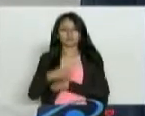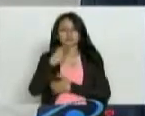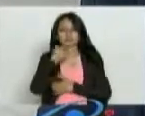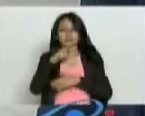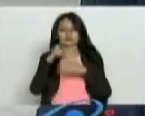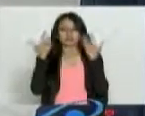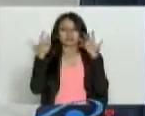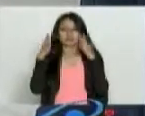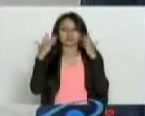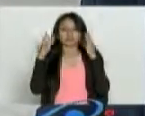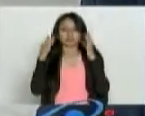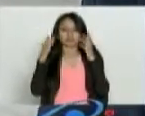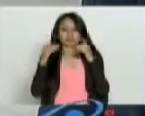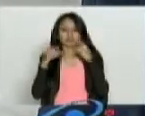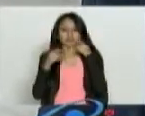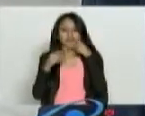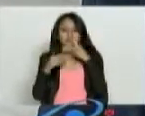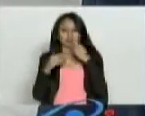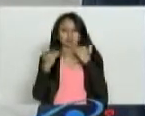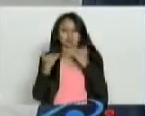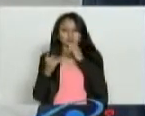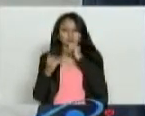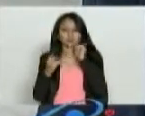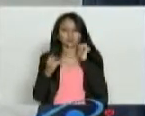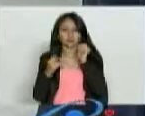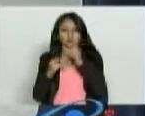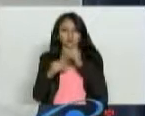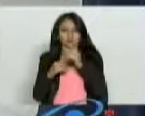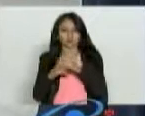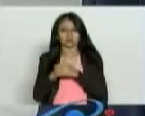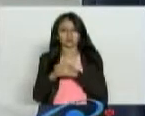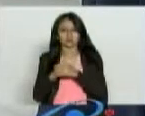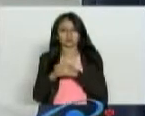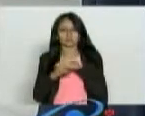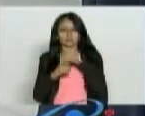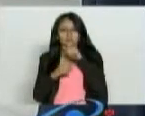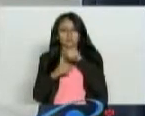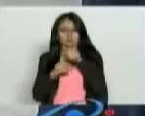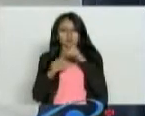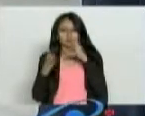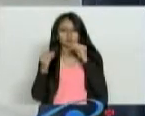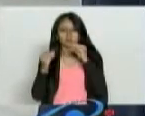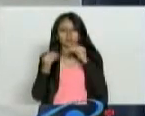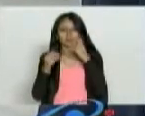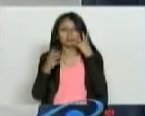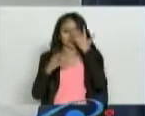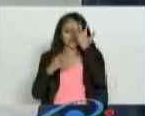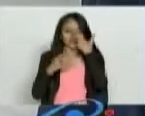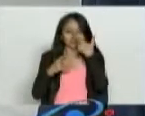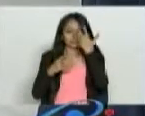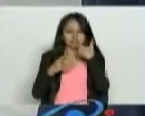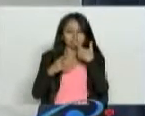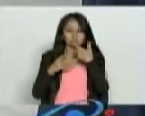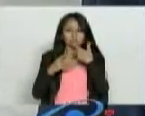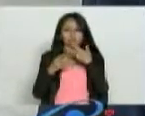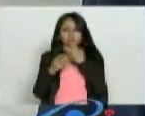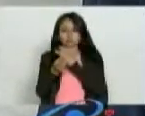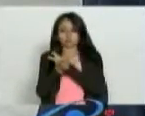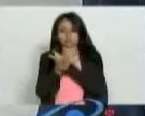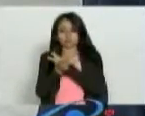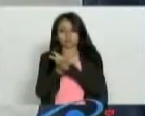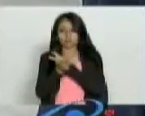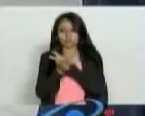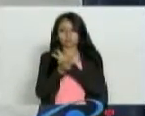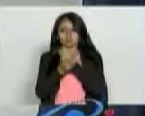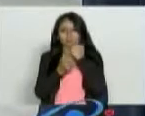programa y preguntarle lo siguiente. Gracias. Usted hablaba de los exámenes para la osteoporosis. Quiero